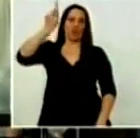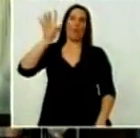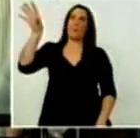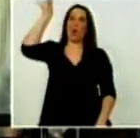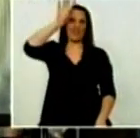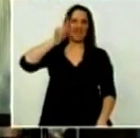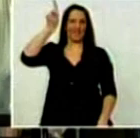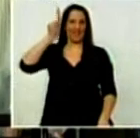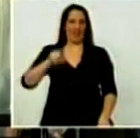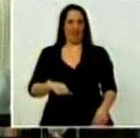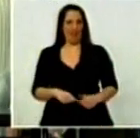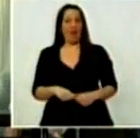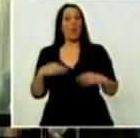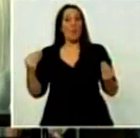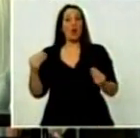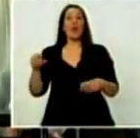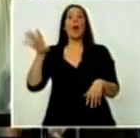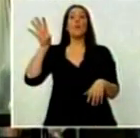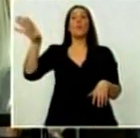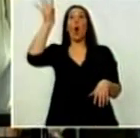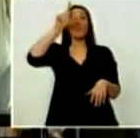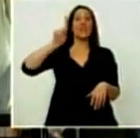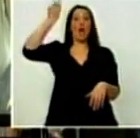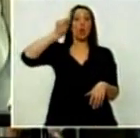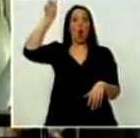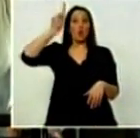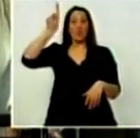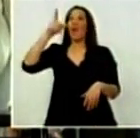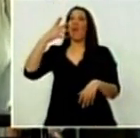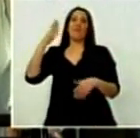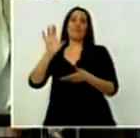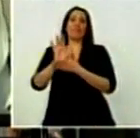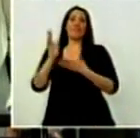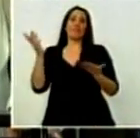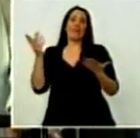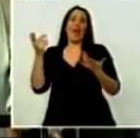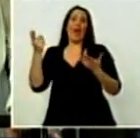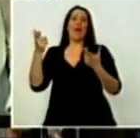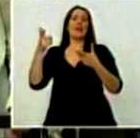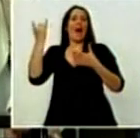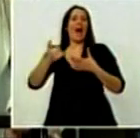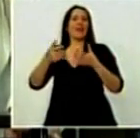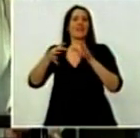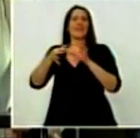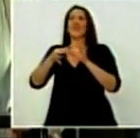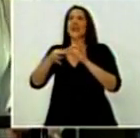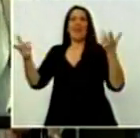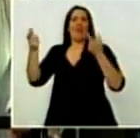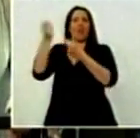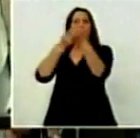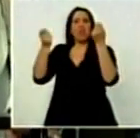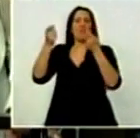casualmente fueron abandonadas a la mano de Dios por políticas neoliberales, no solamente que las